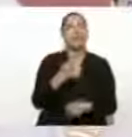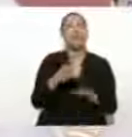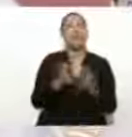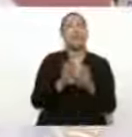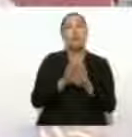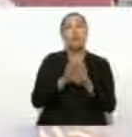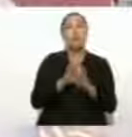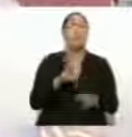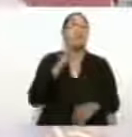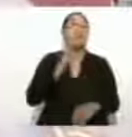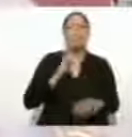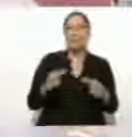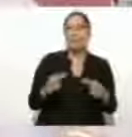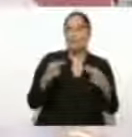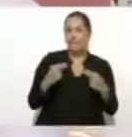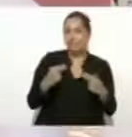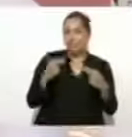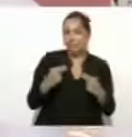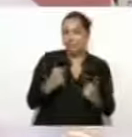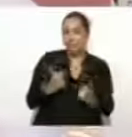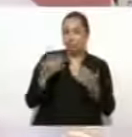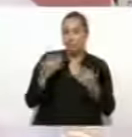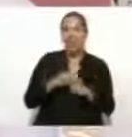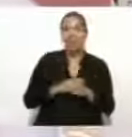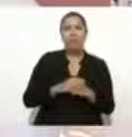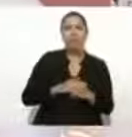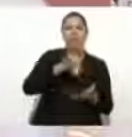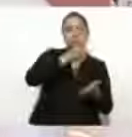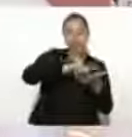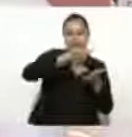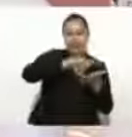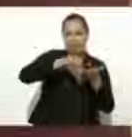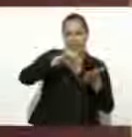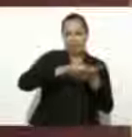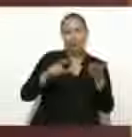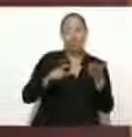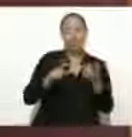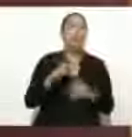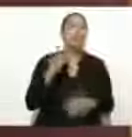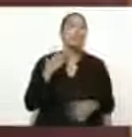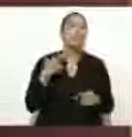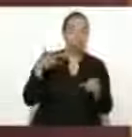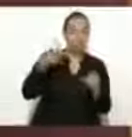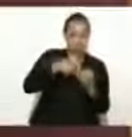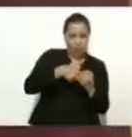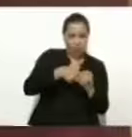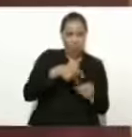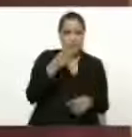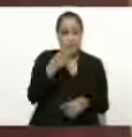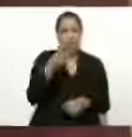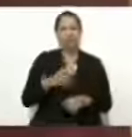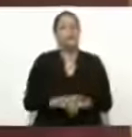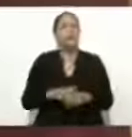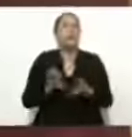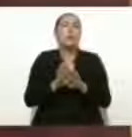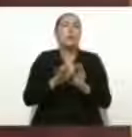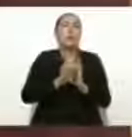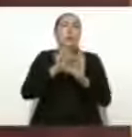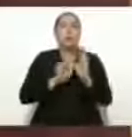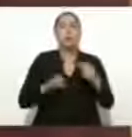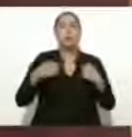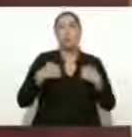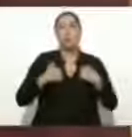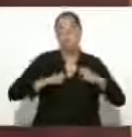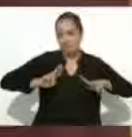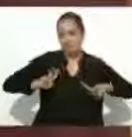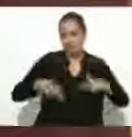y comprar gasolinas. Es como si vendemos naranja